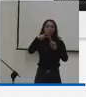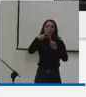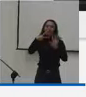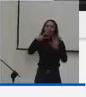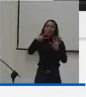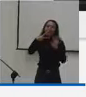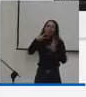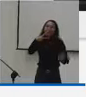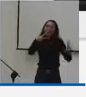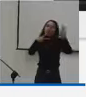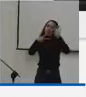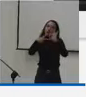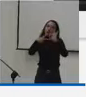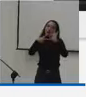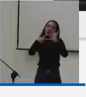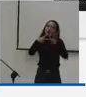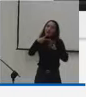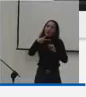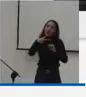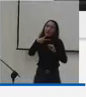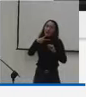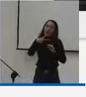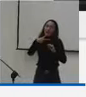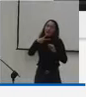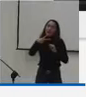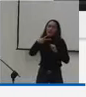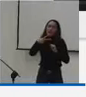manifestar la pregunta enfatiza en que